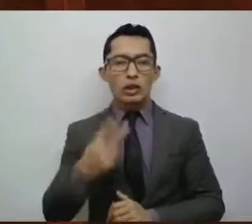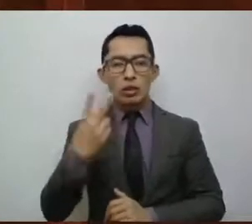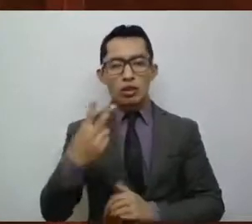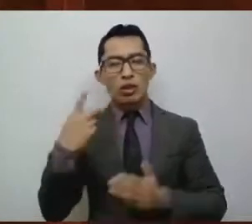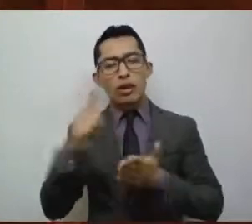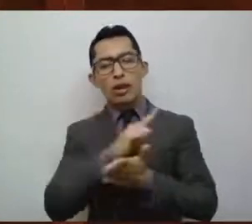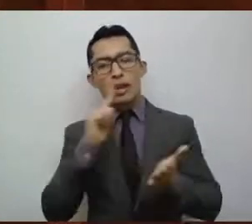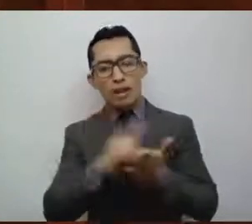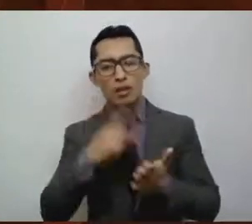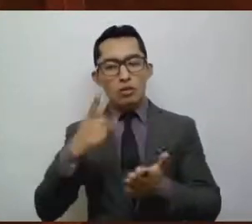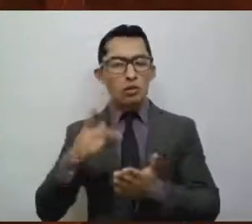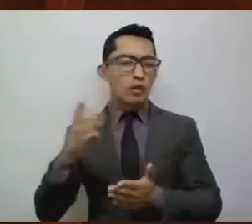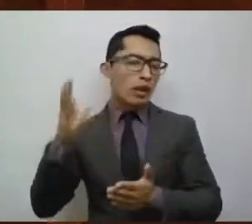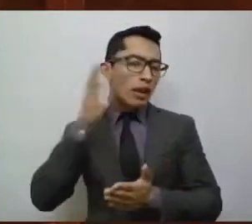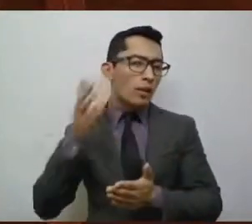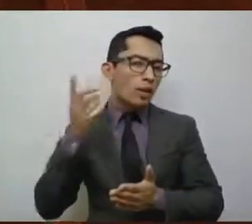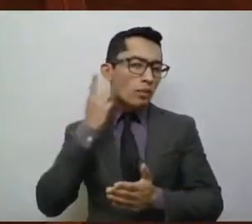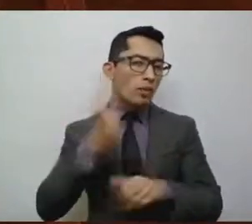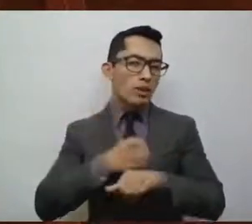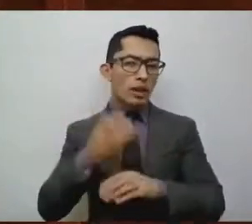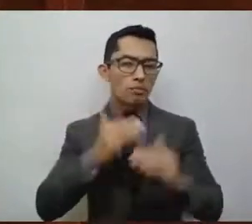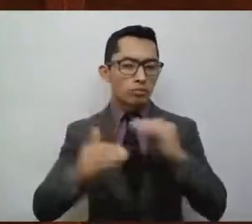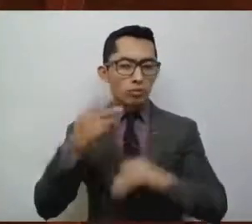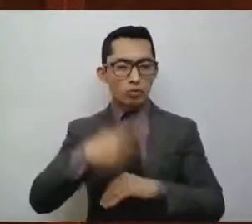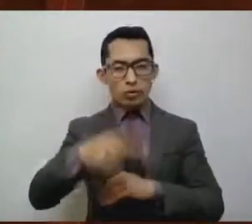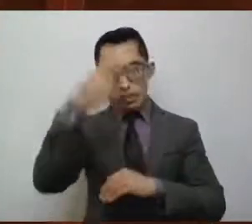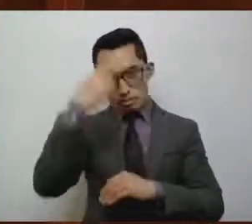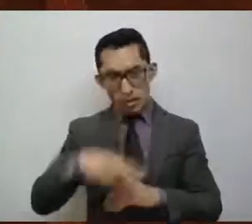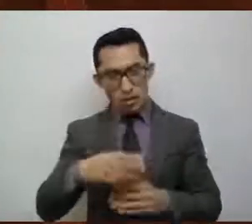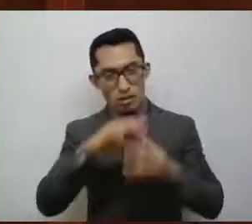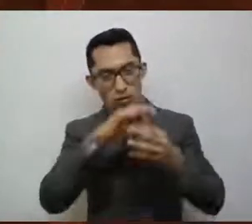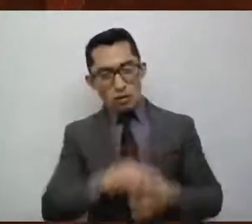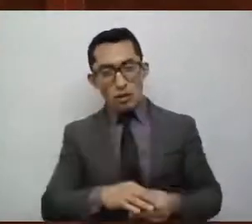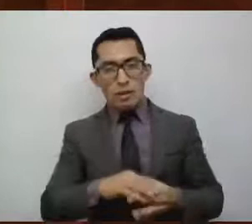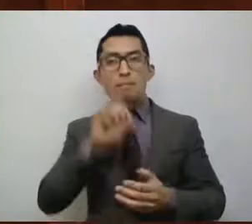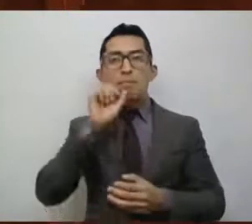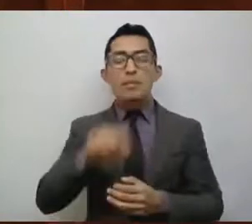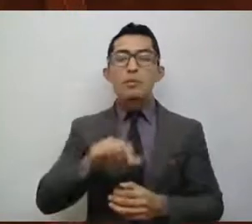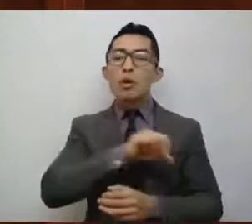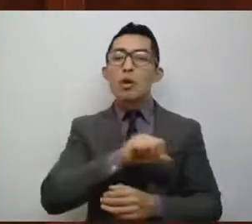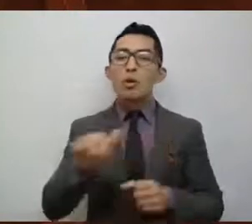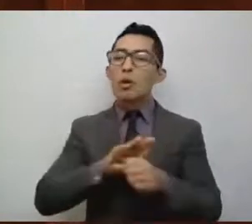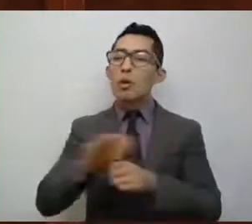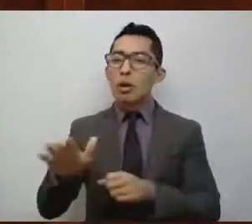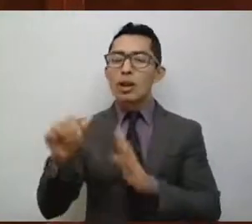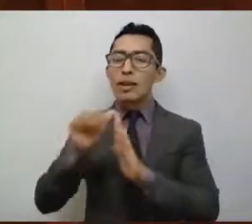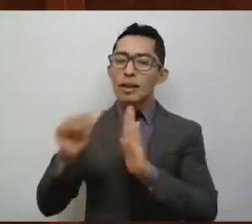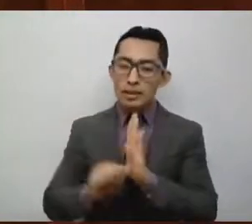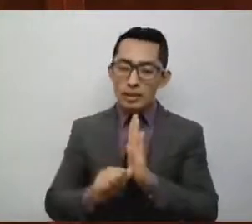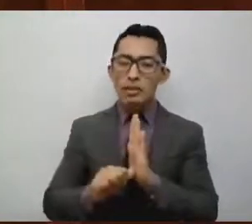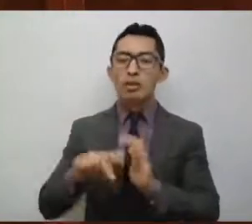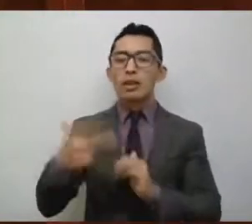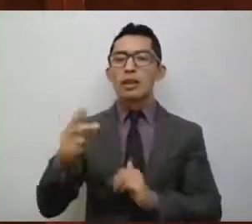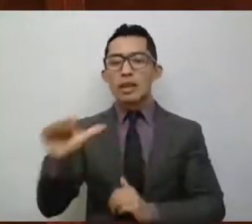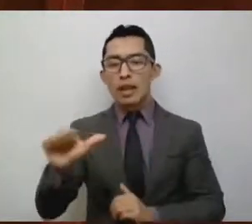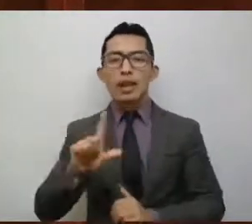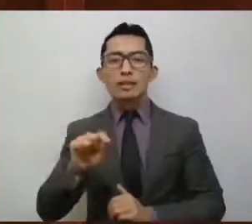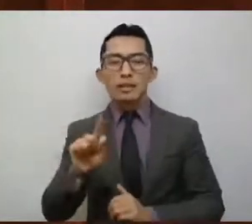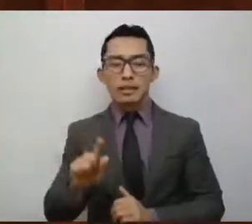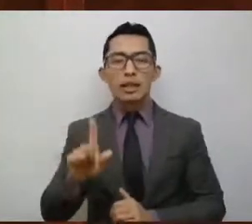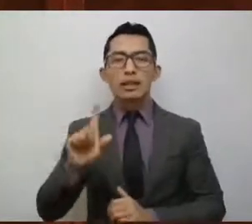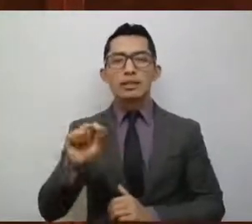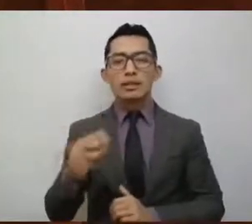la Ley Orgánica del Poder Legislativo del Estado Libre y Soberano de México, y en relación con los previstos en los artículos 13A, 70,